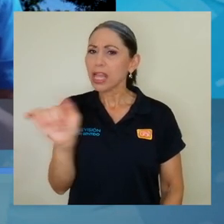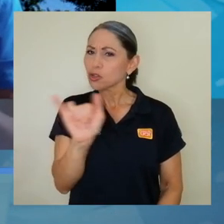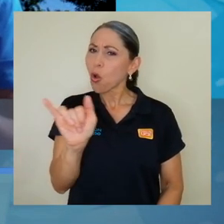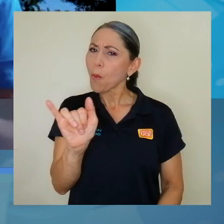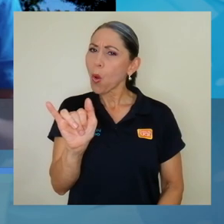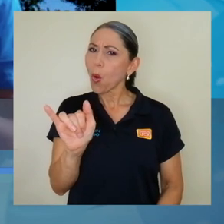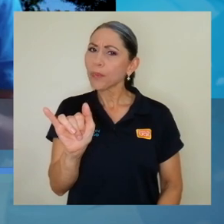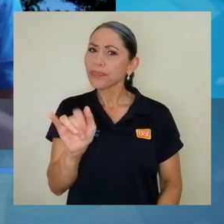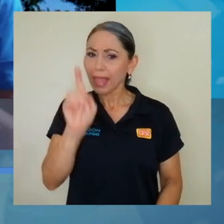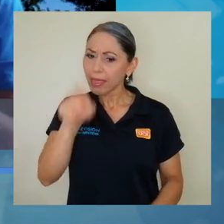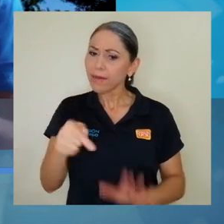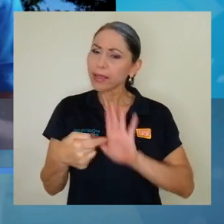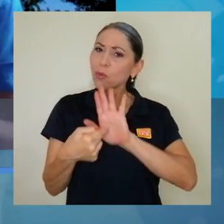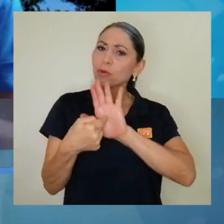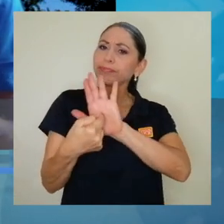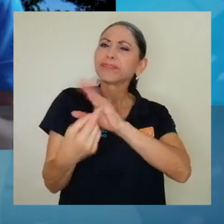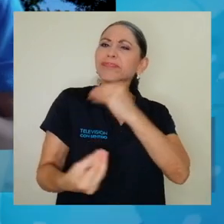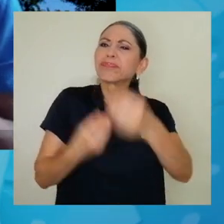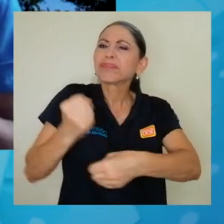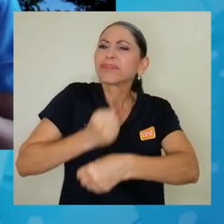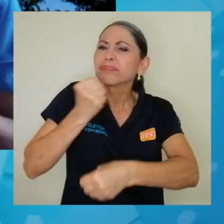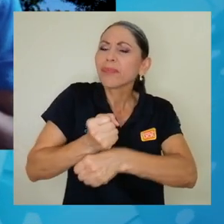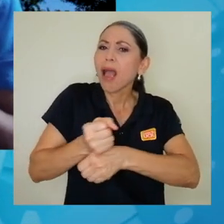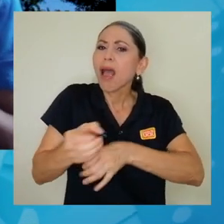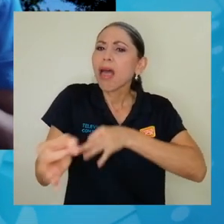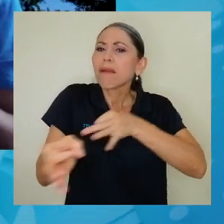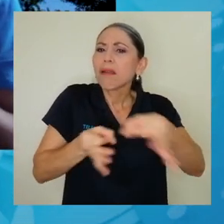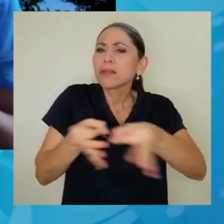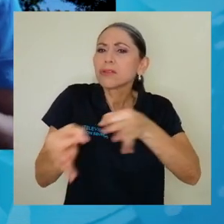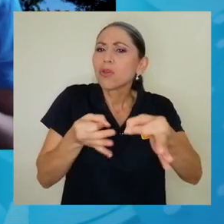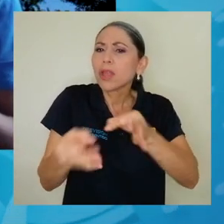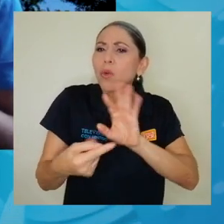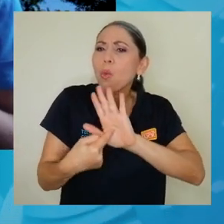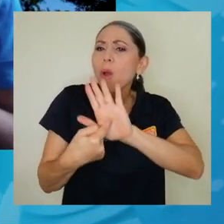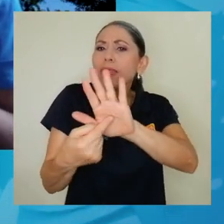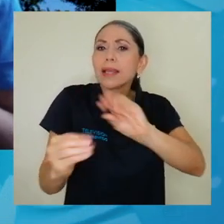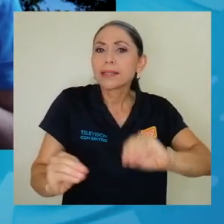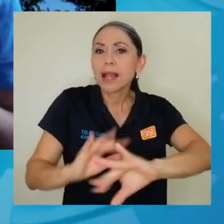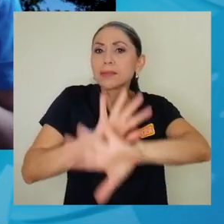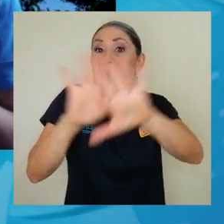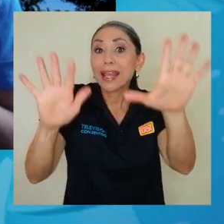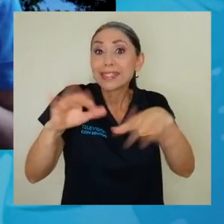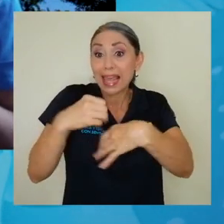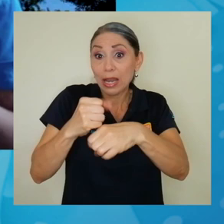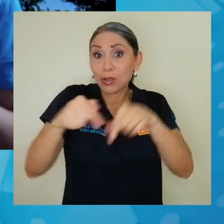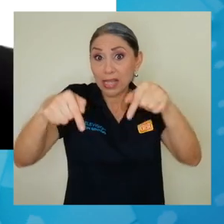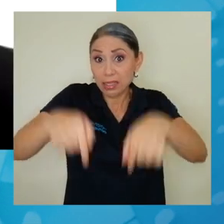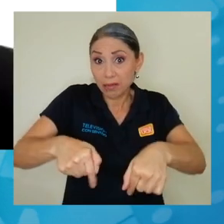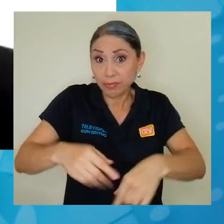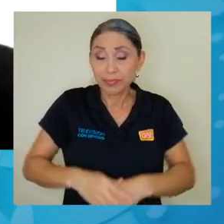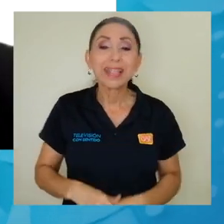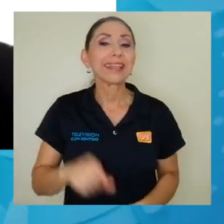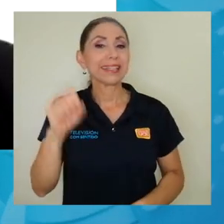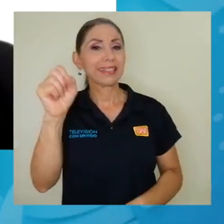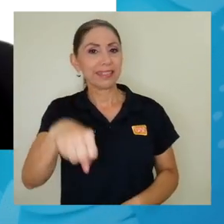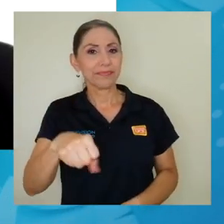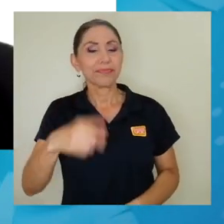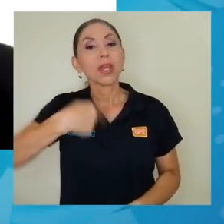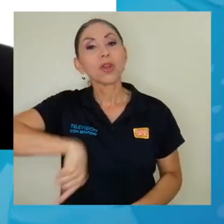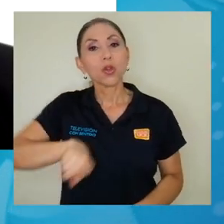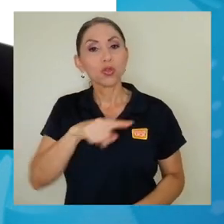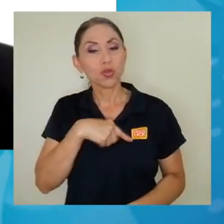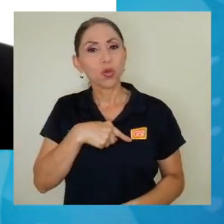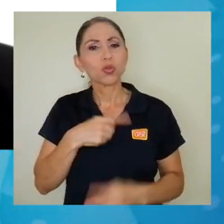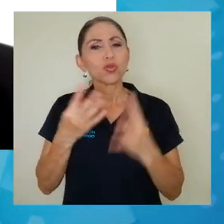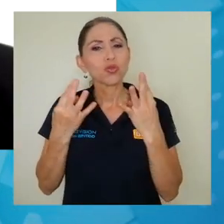rendición de cuentas, transparencia de lo que se hace en una academia como la nuestra. Precisamente, sí. Nosotros